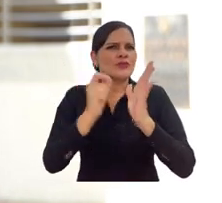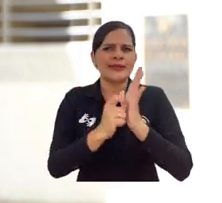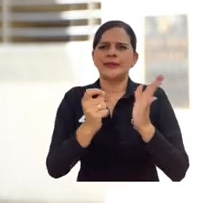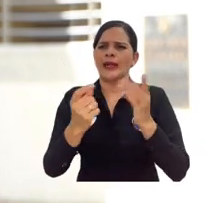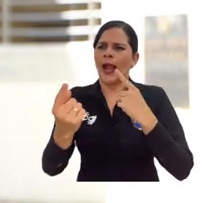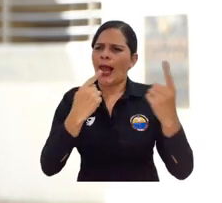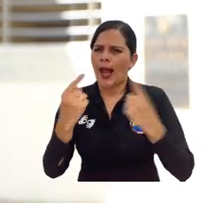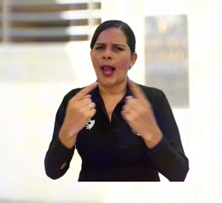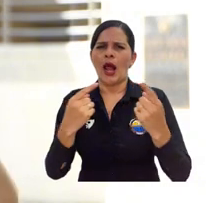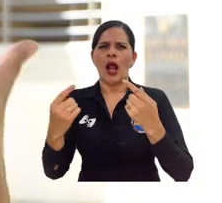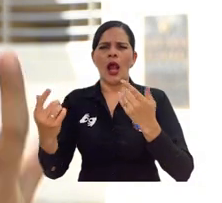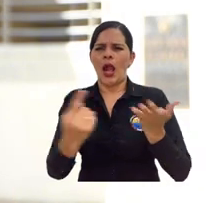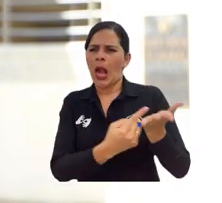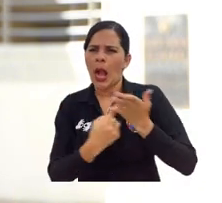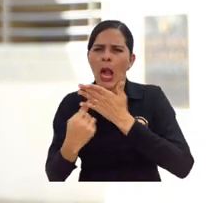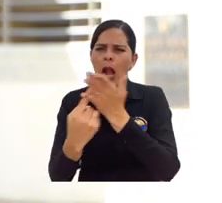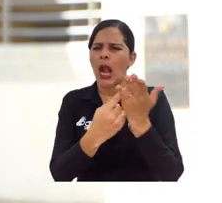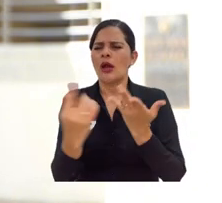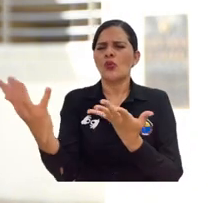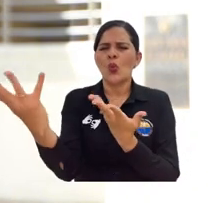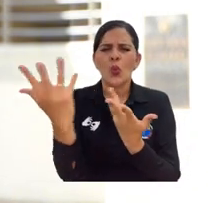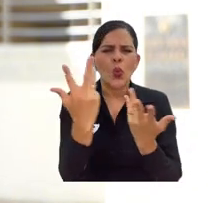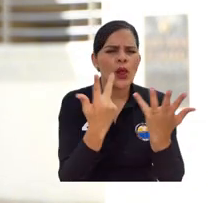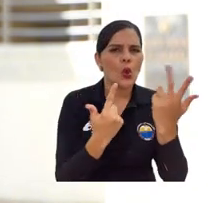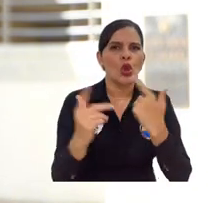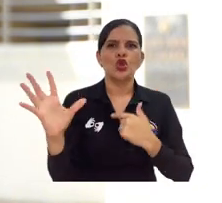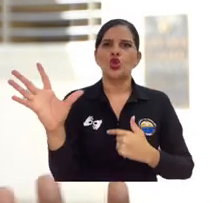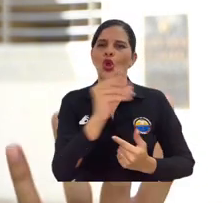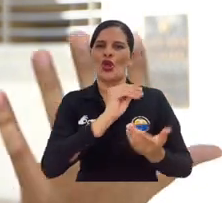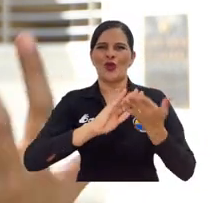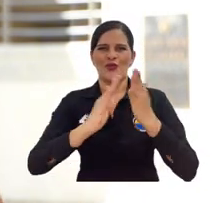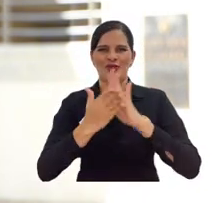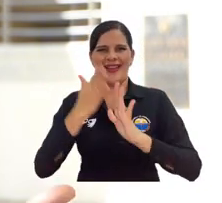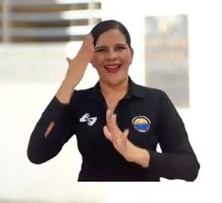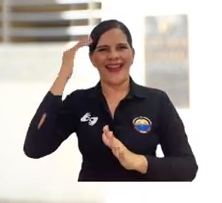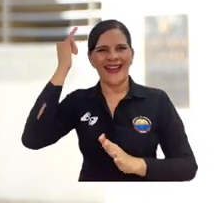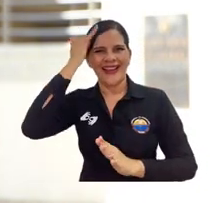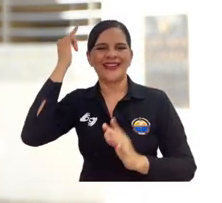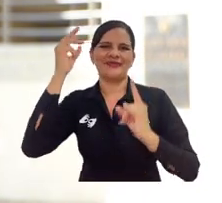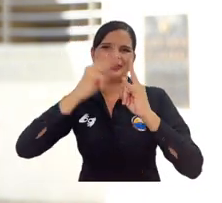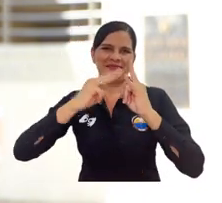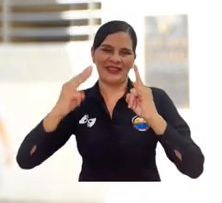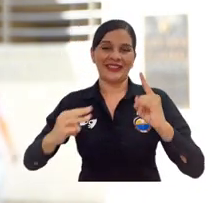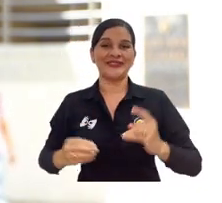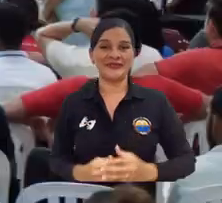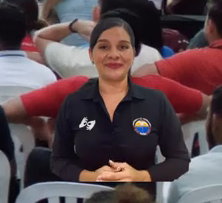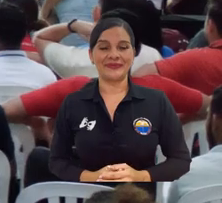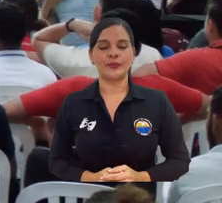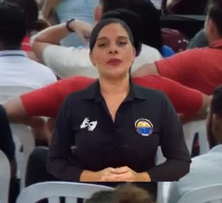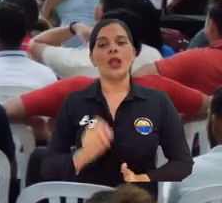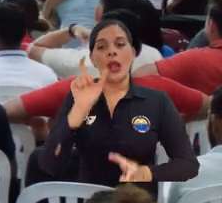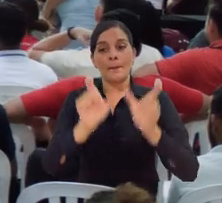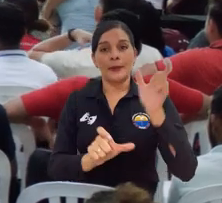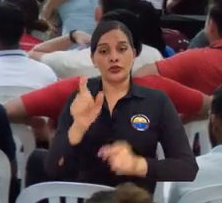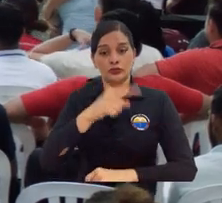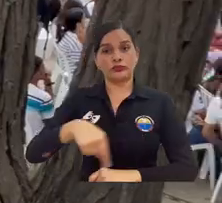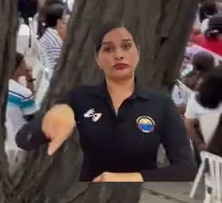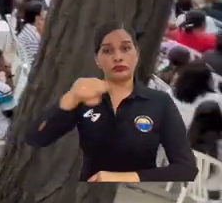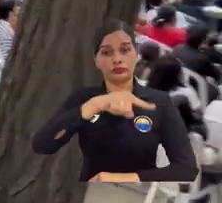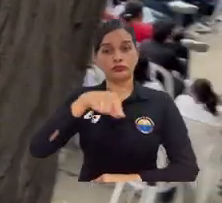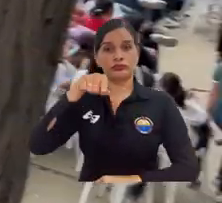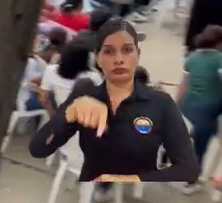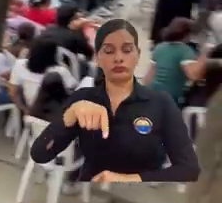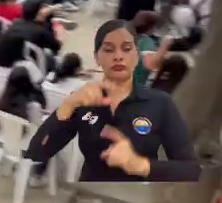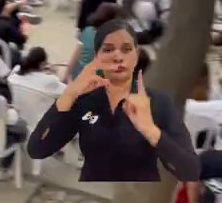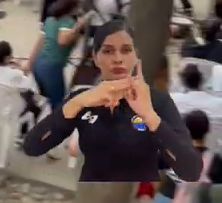semestre para empezar a organizar nuestras ideas y también escuchar a toda la comunidad académica y toda la comunidad universitaria. Los miembros de la Alma